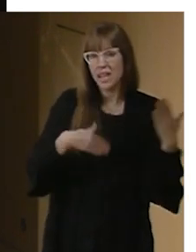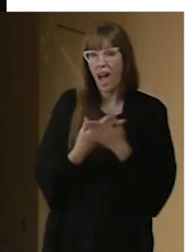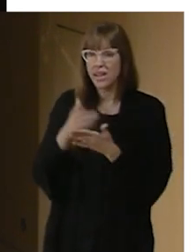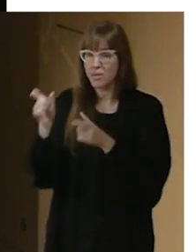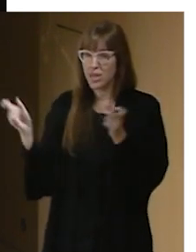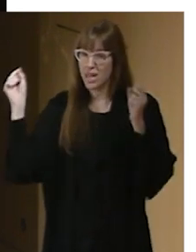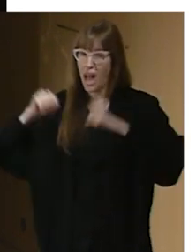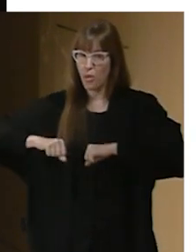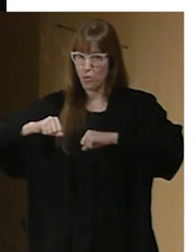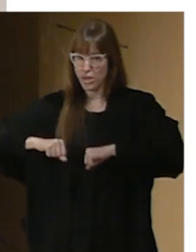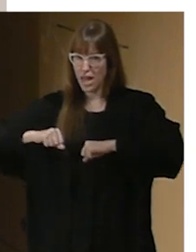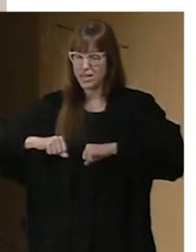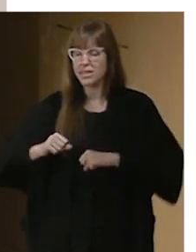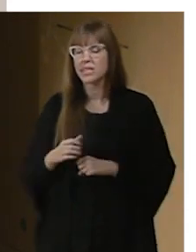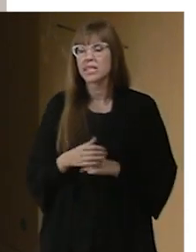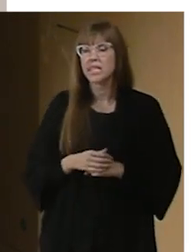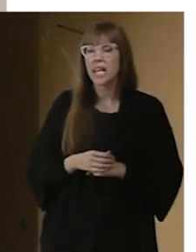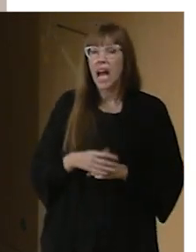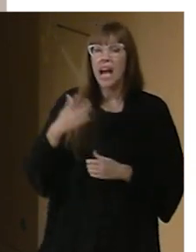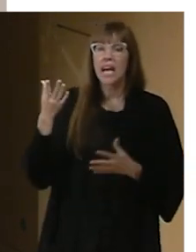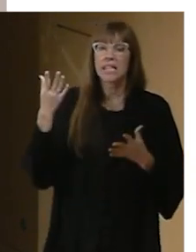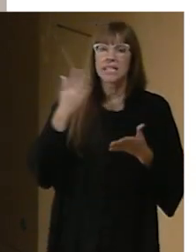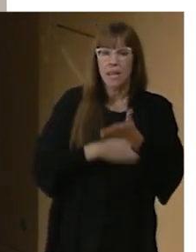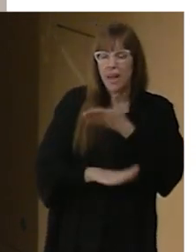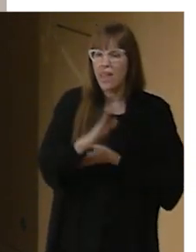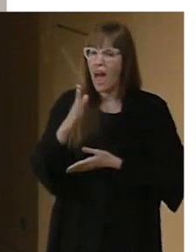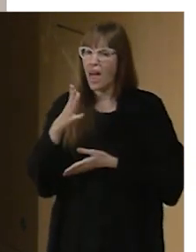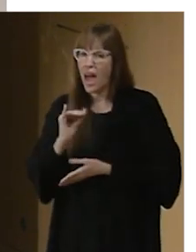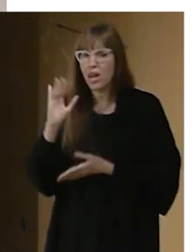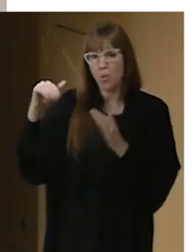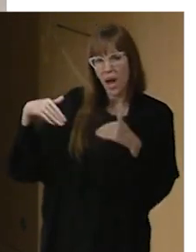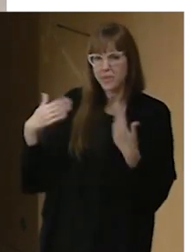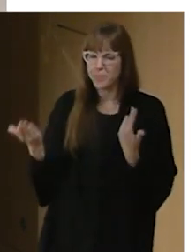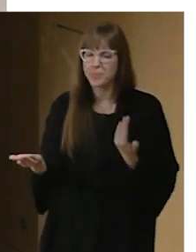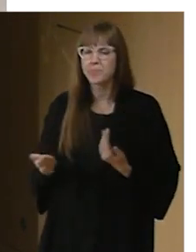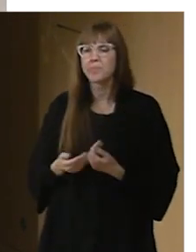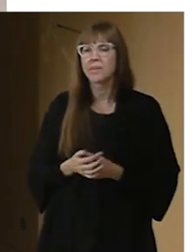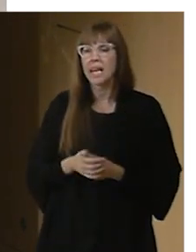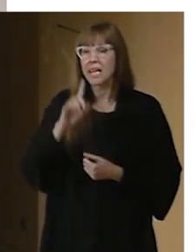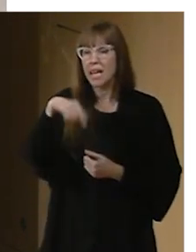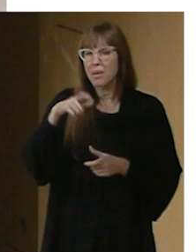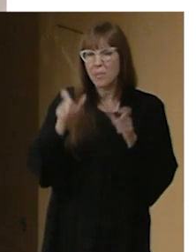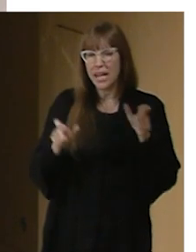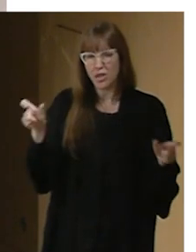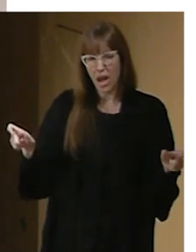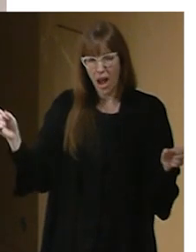tanto con y sin discapacidad el personal propio también es un personal